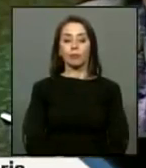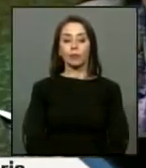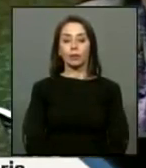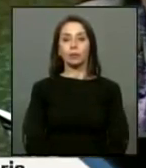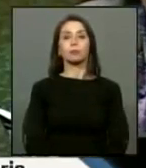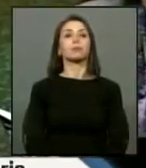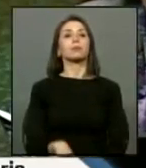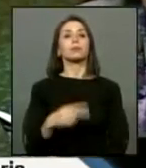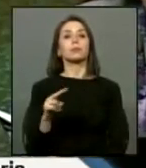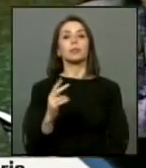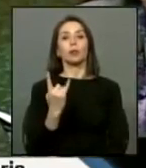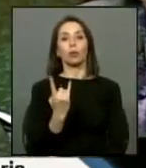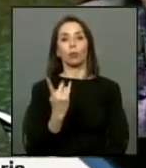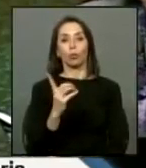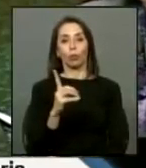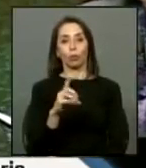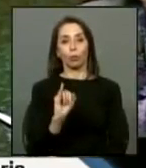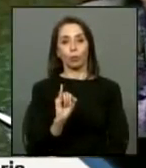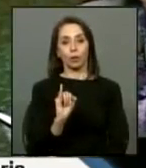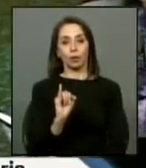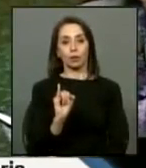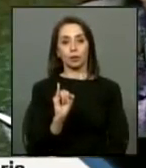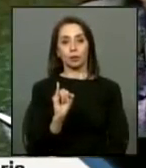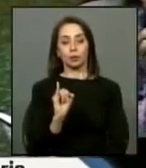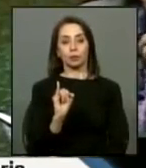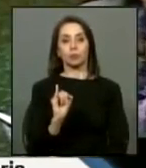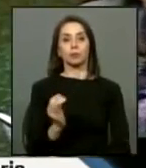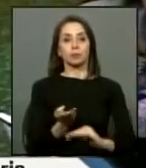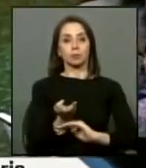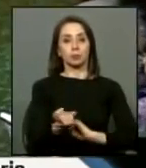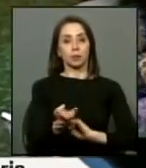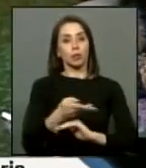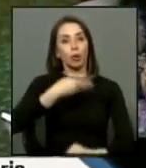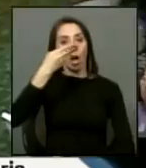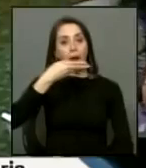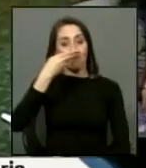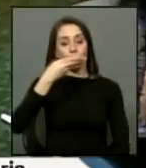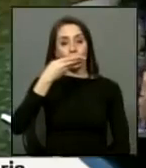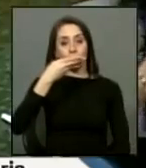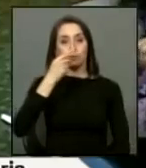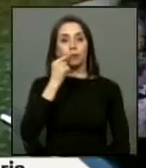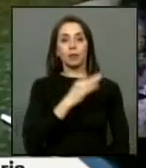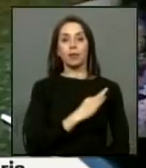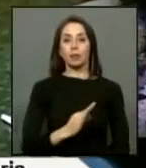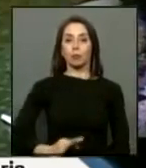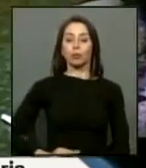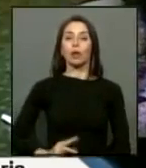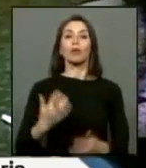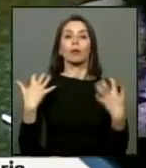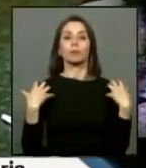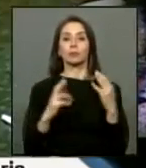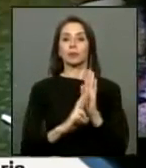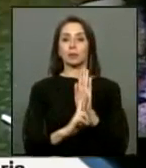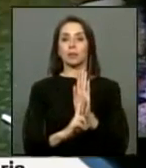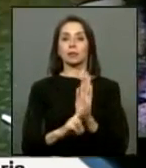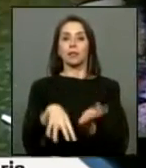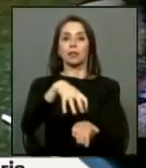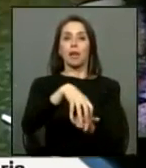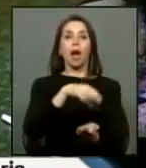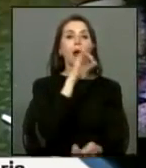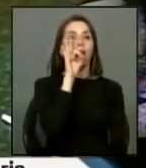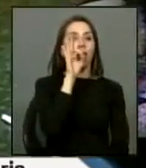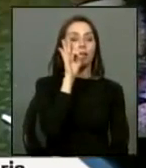representación de la Unión Demócrata Independiente ha solicitado el uso de la palabra el diputado representante de las comunas de las